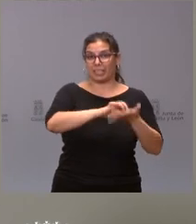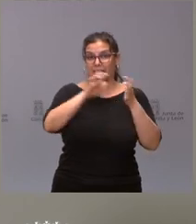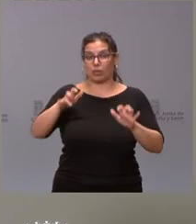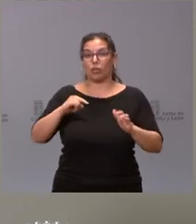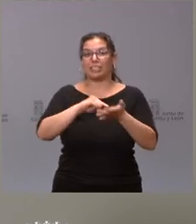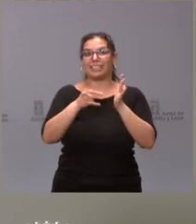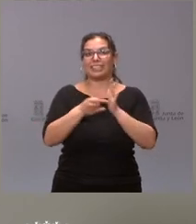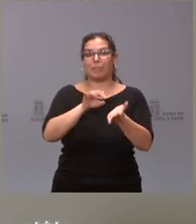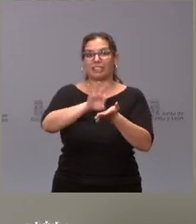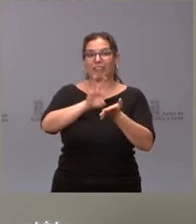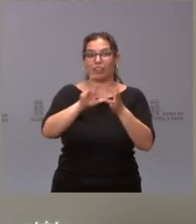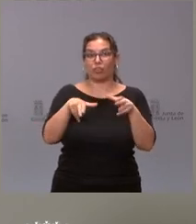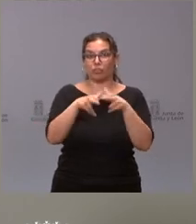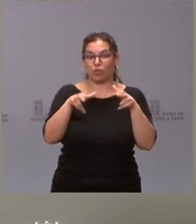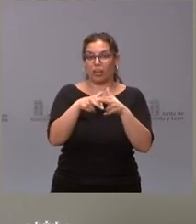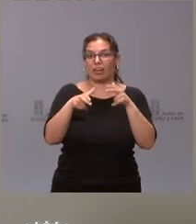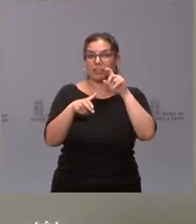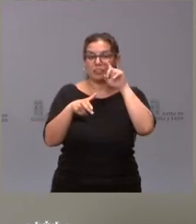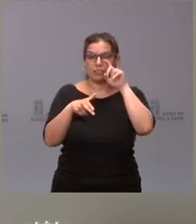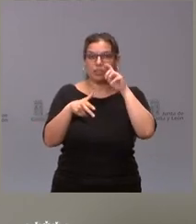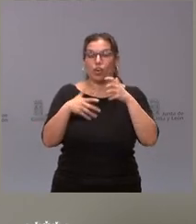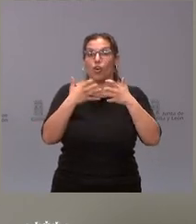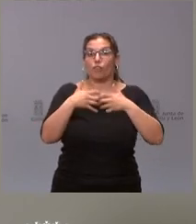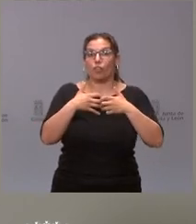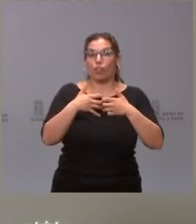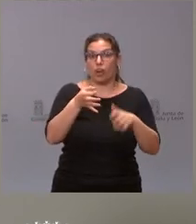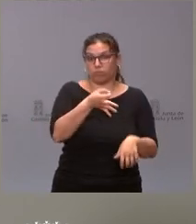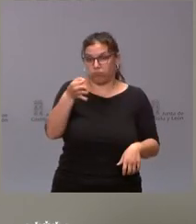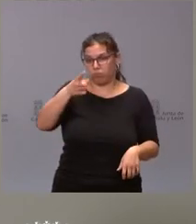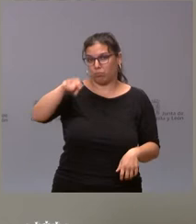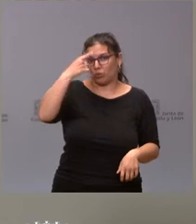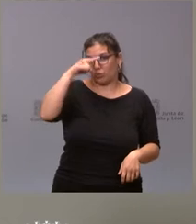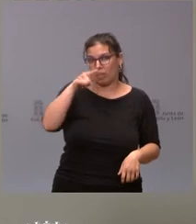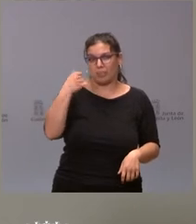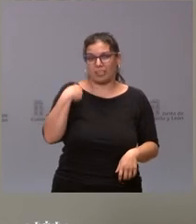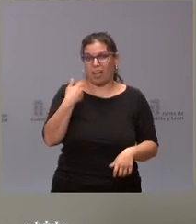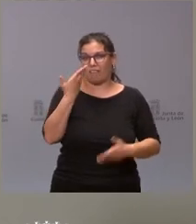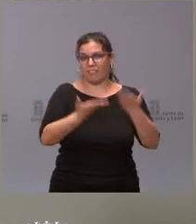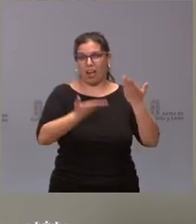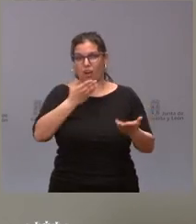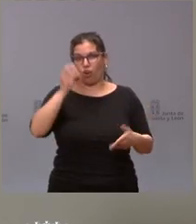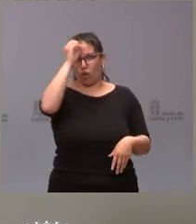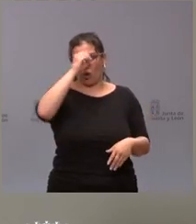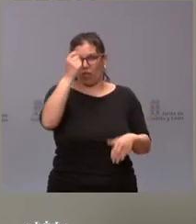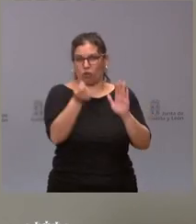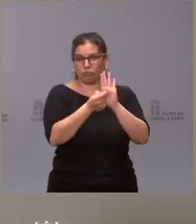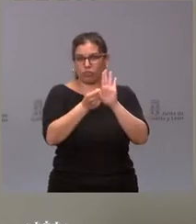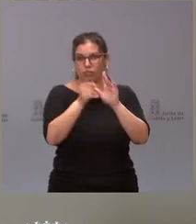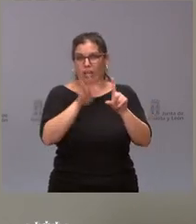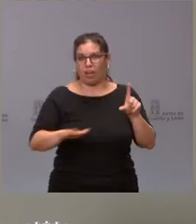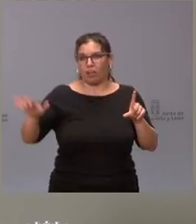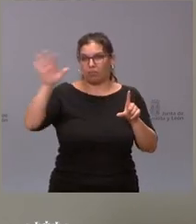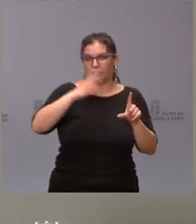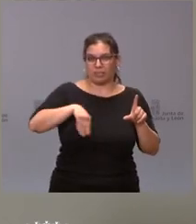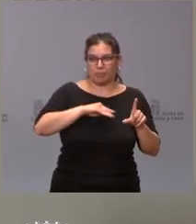de servicios sociales funciona con la eficacia que ustedes conocen y con la valoración que ustedes conocen con carácter nacional e internacional,